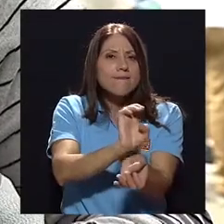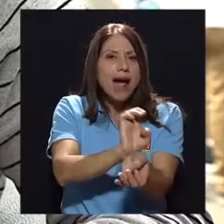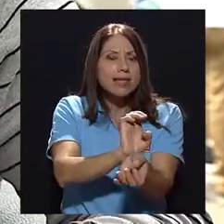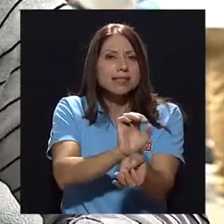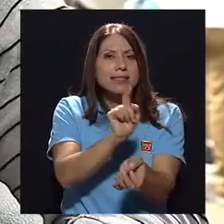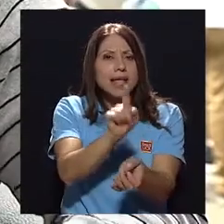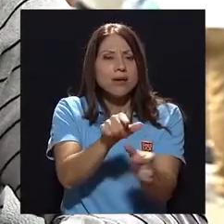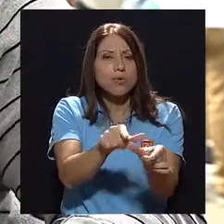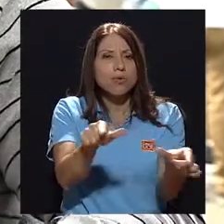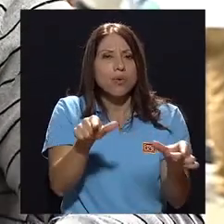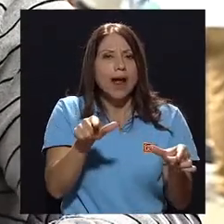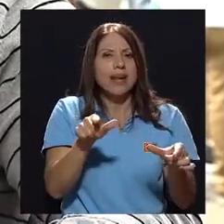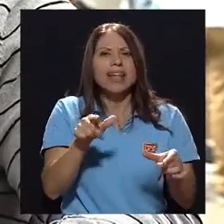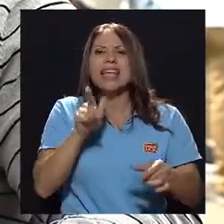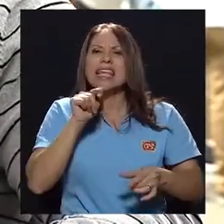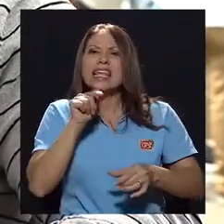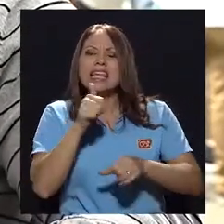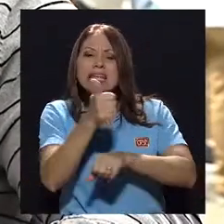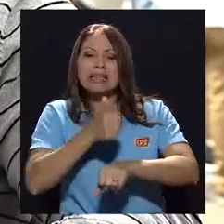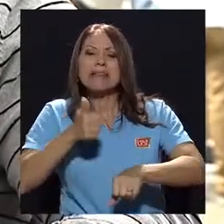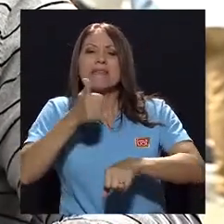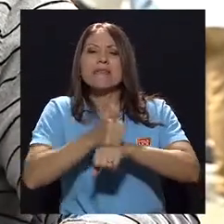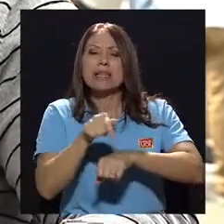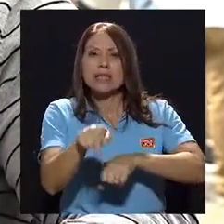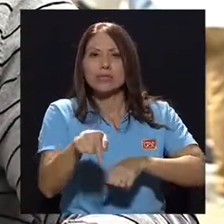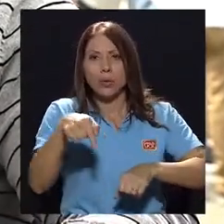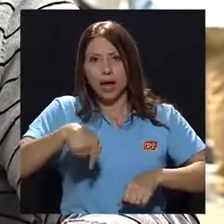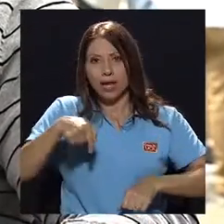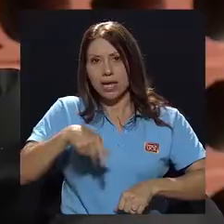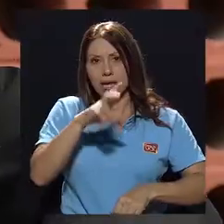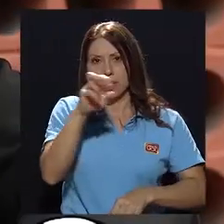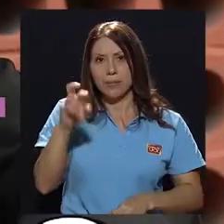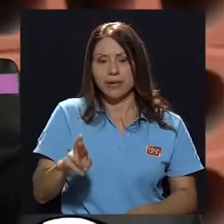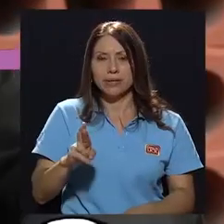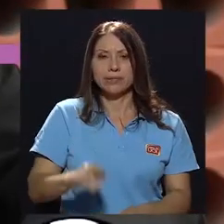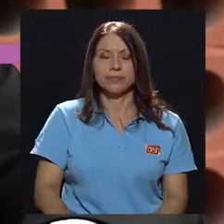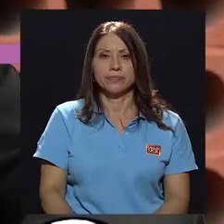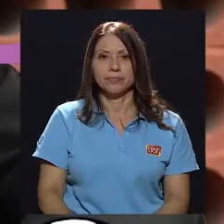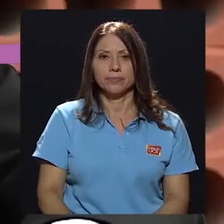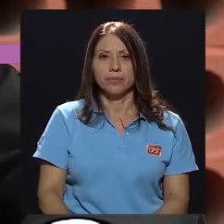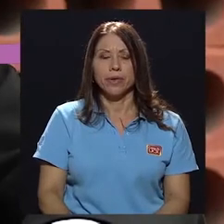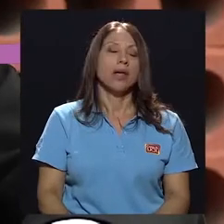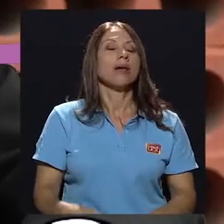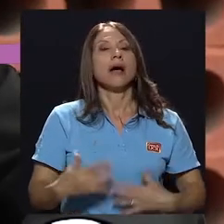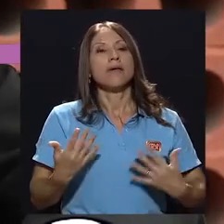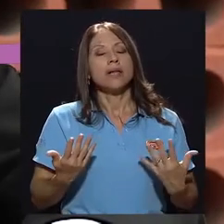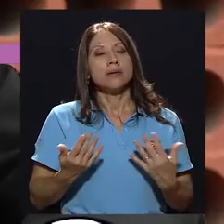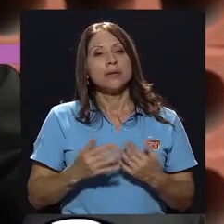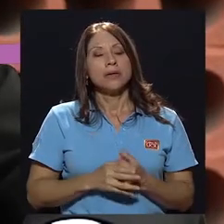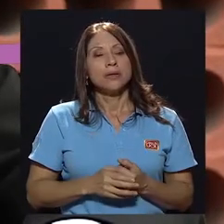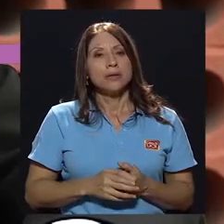lugar, ¿verdad? ¿Qué define esas cosas aquí en el país? Es como la pregunta. A ver, digamos que